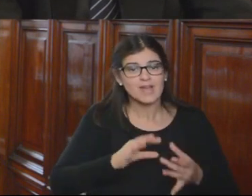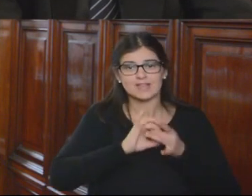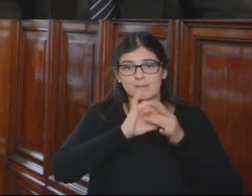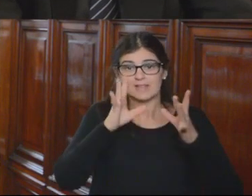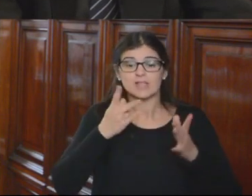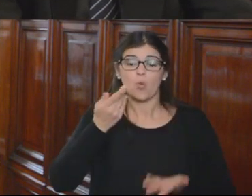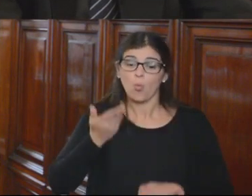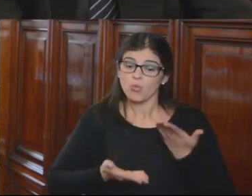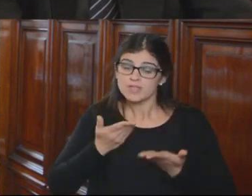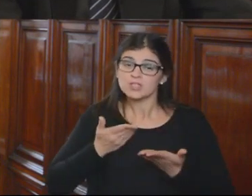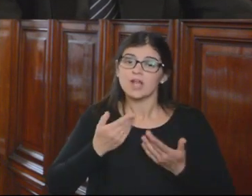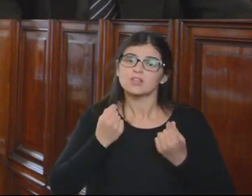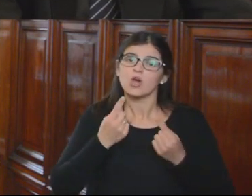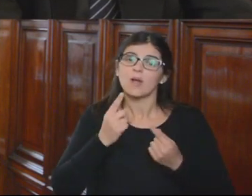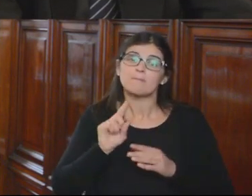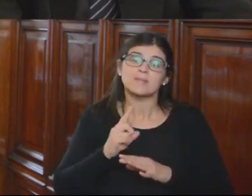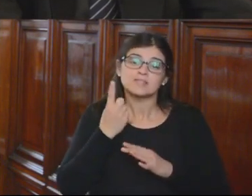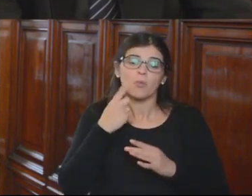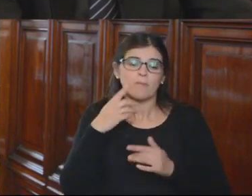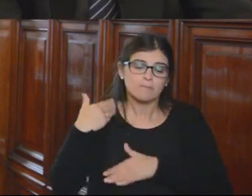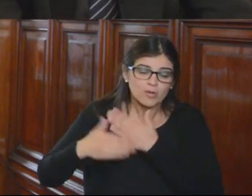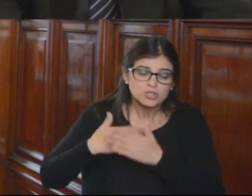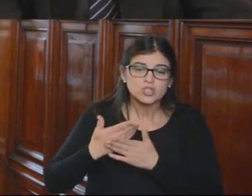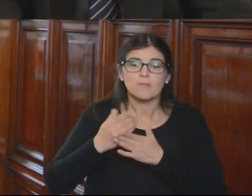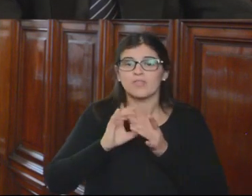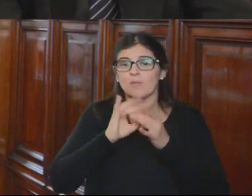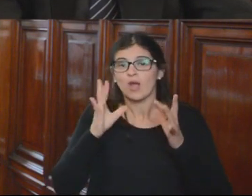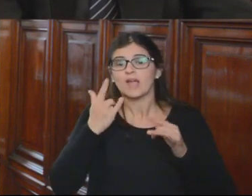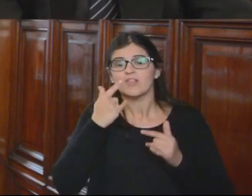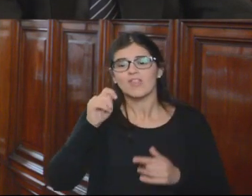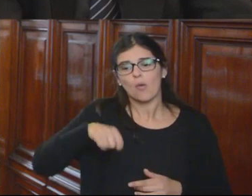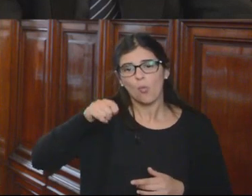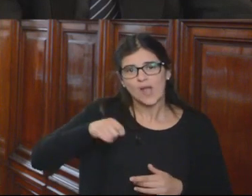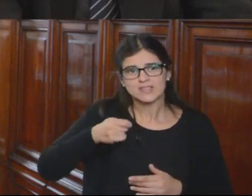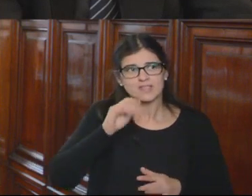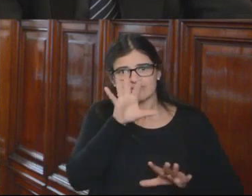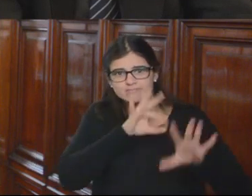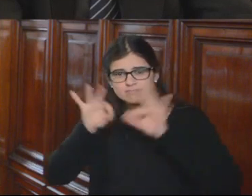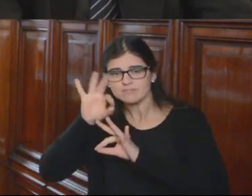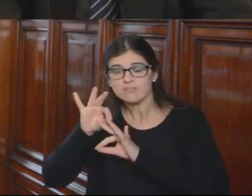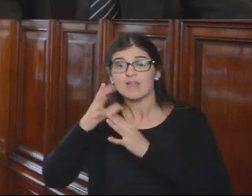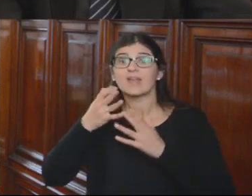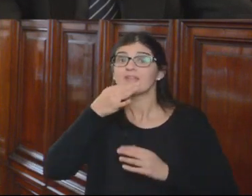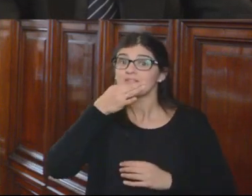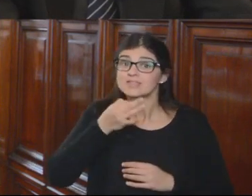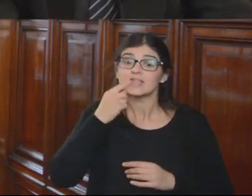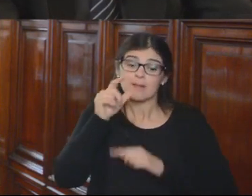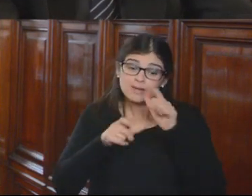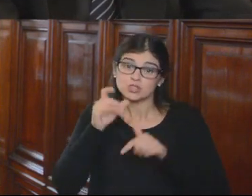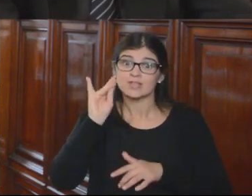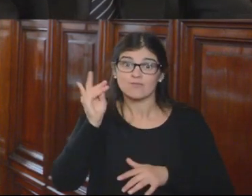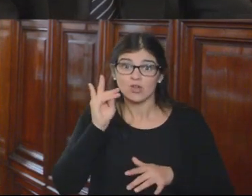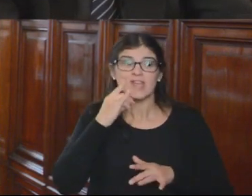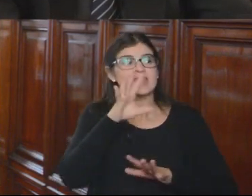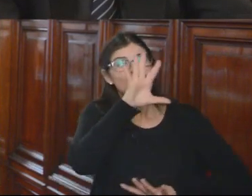judicial, generó en principio un proceso democrático de elección de jueces, vale decir que es el pueblo boliviano quien